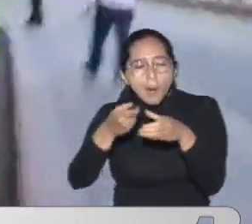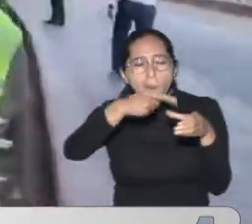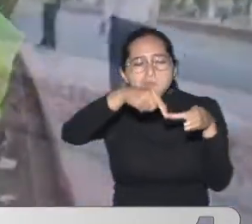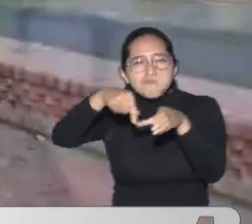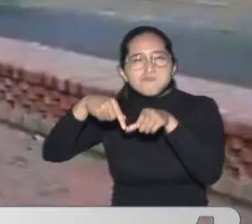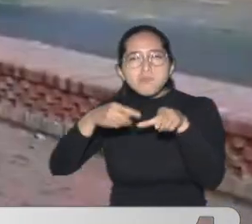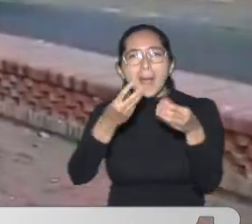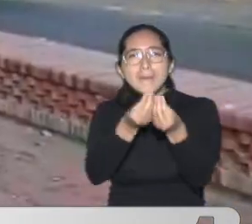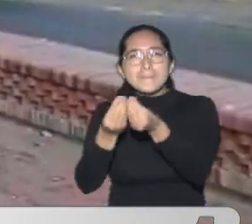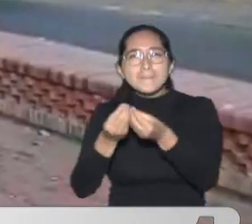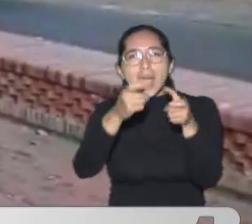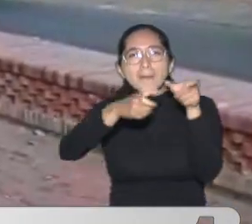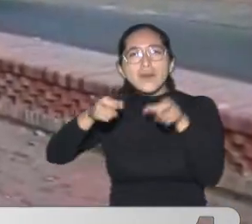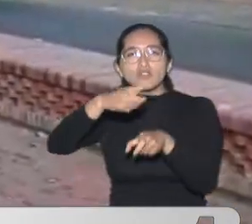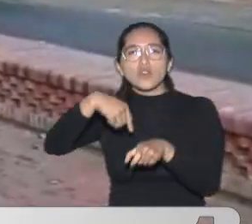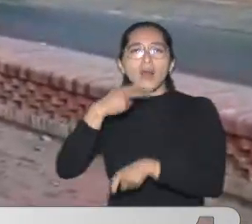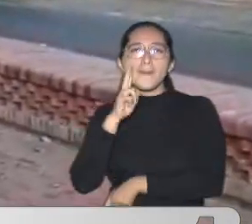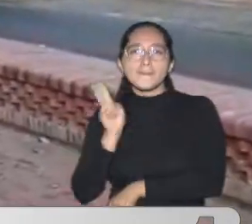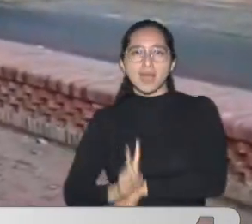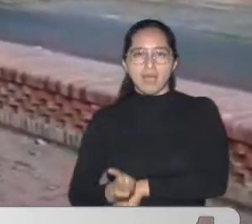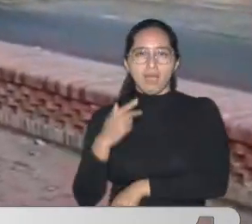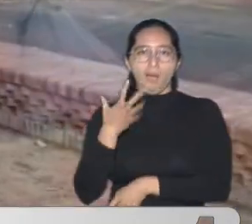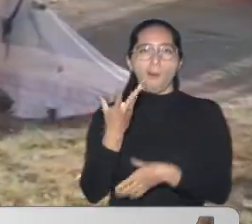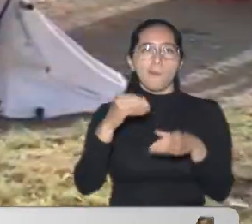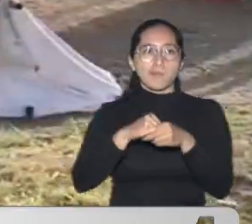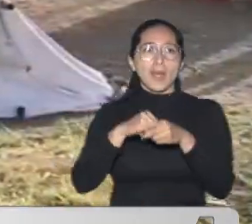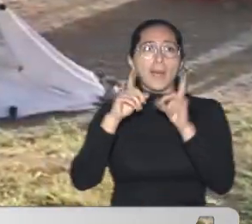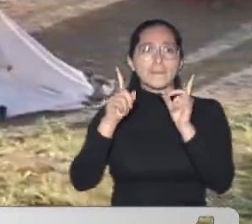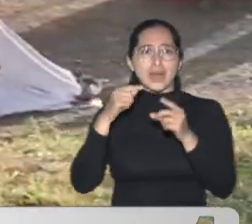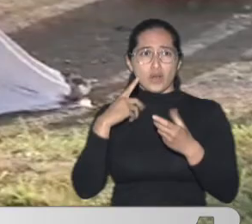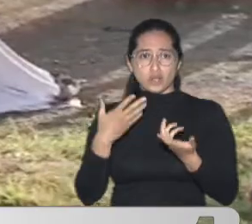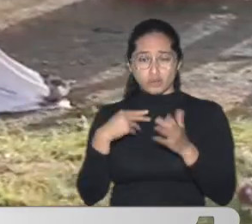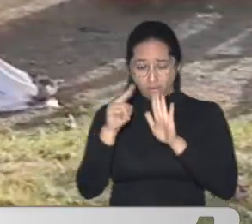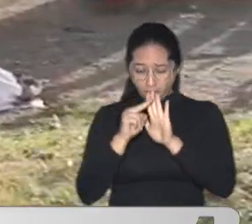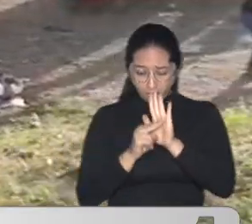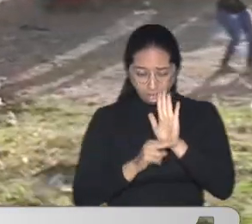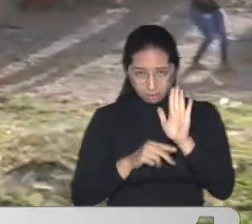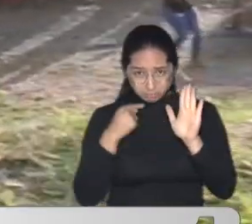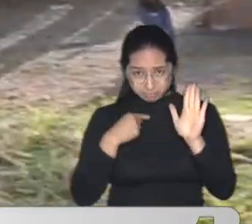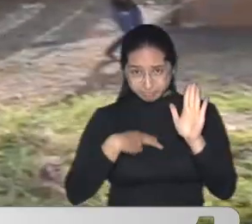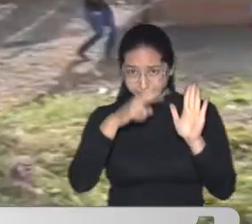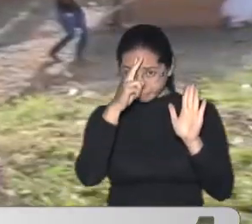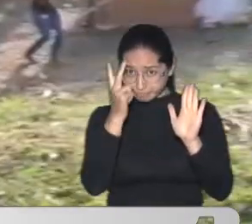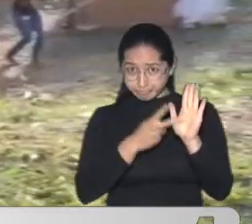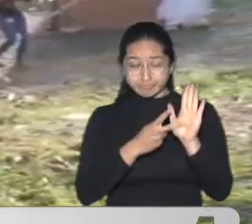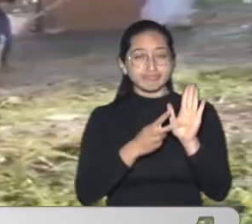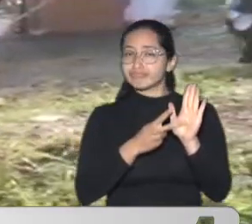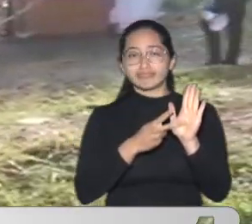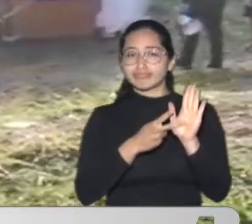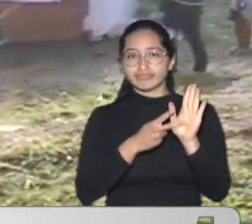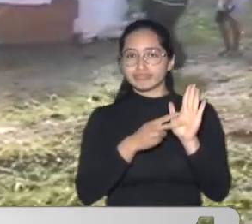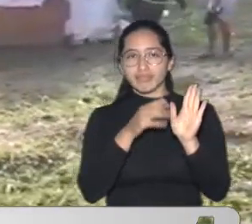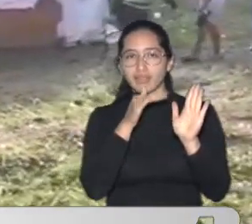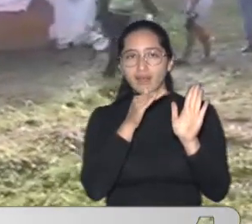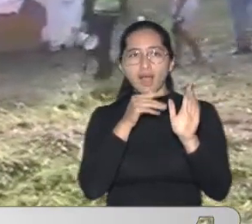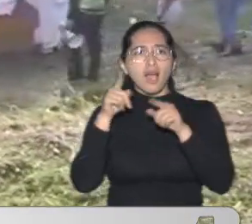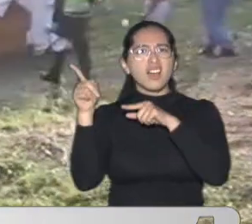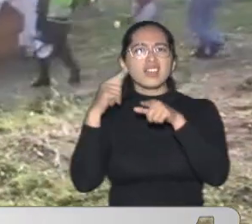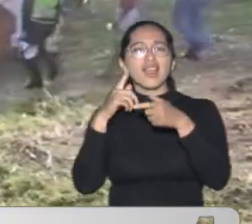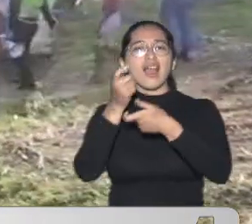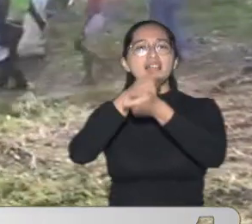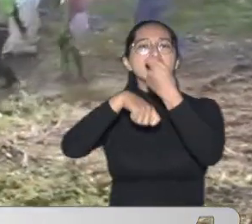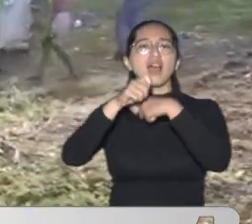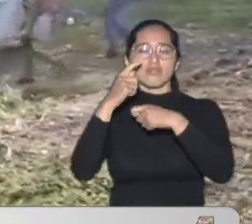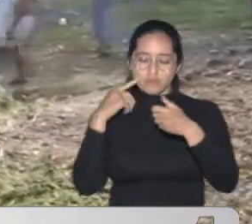muchos No contaban Con protocolos De bioseguridad Pero lo que más Le preocupa A las autoridades Es que encontraron Algunas dosis De superfacientes Y armas